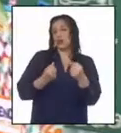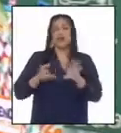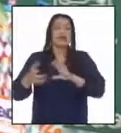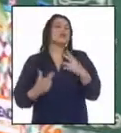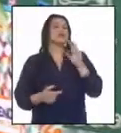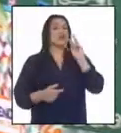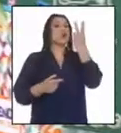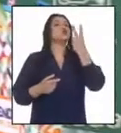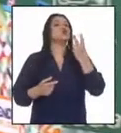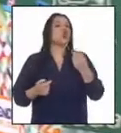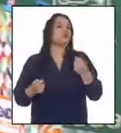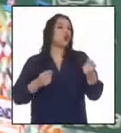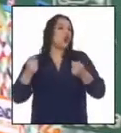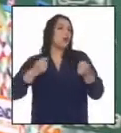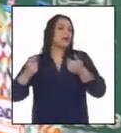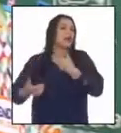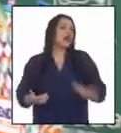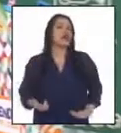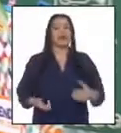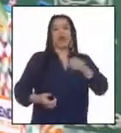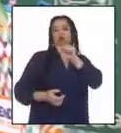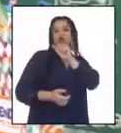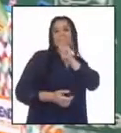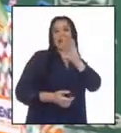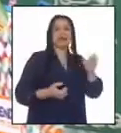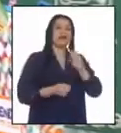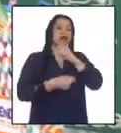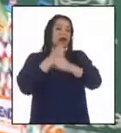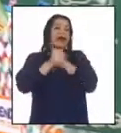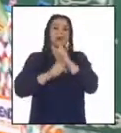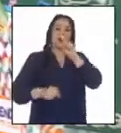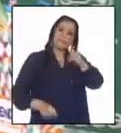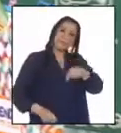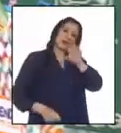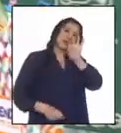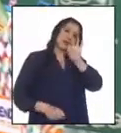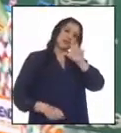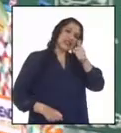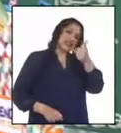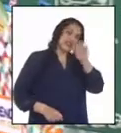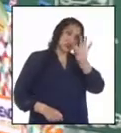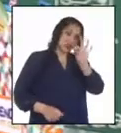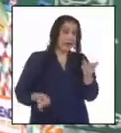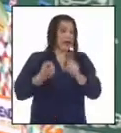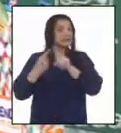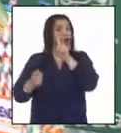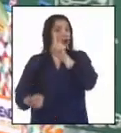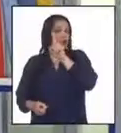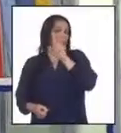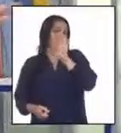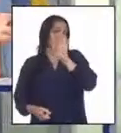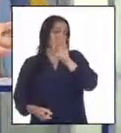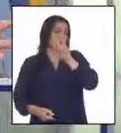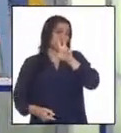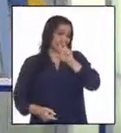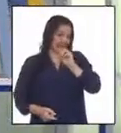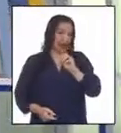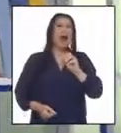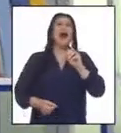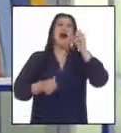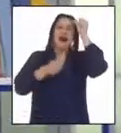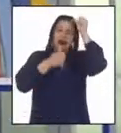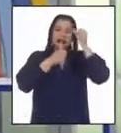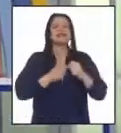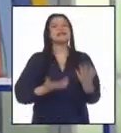segundo gobierno de Augusto B. Leguía entre los años 1919 a 1930. ¿Ya vas recordando? Yo sí.